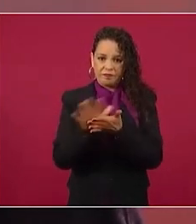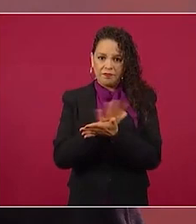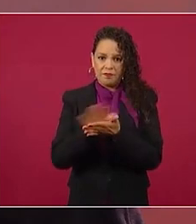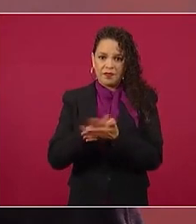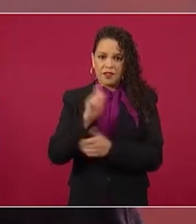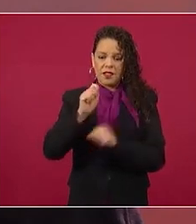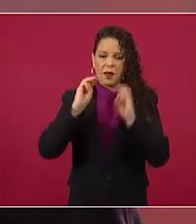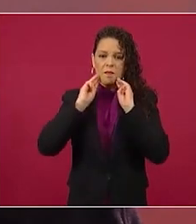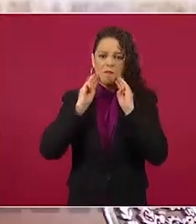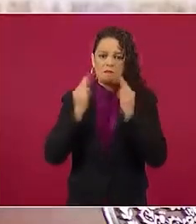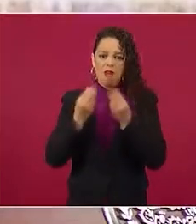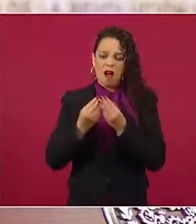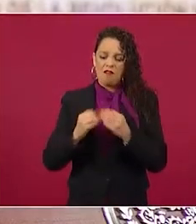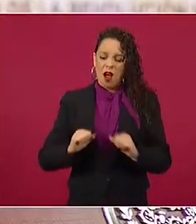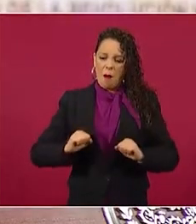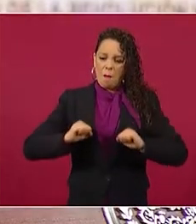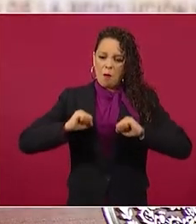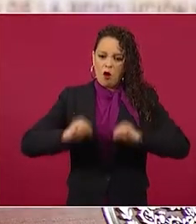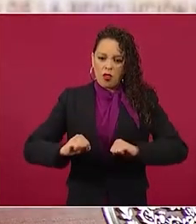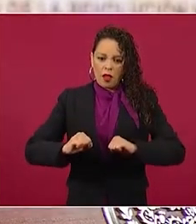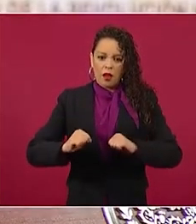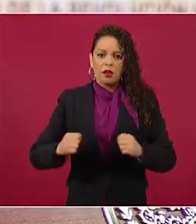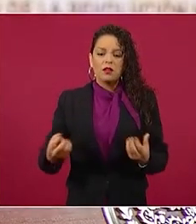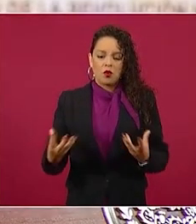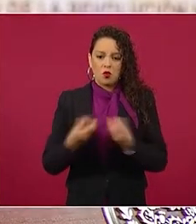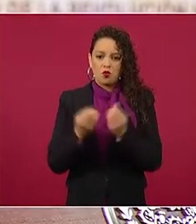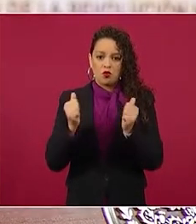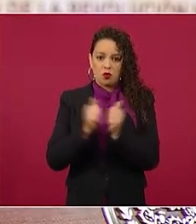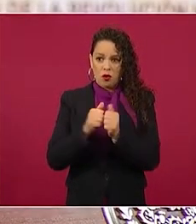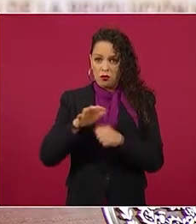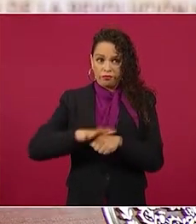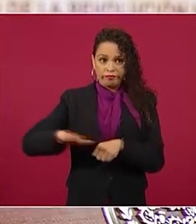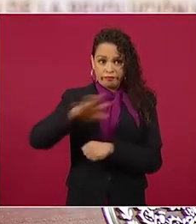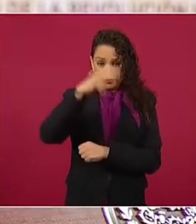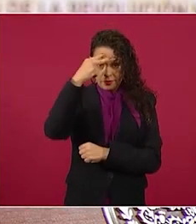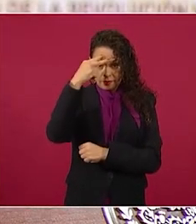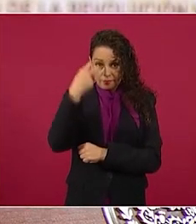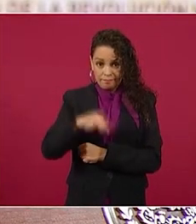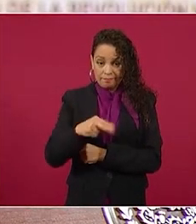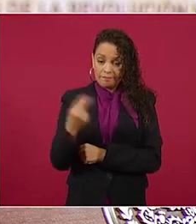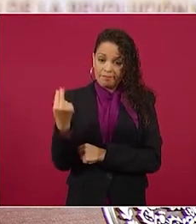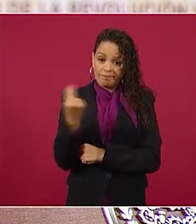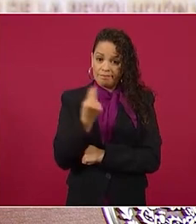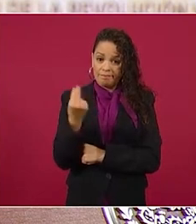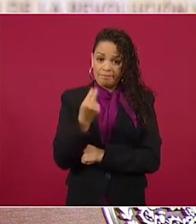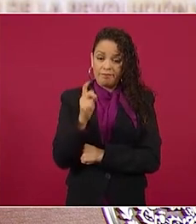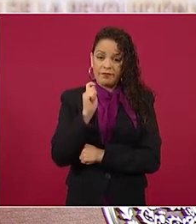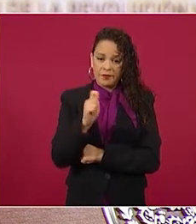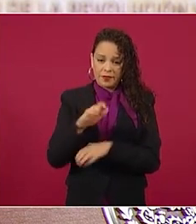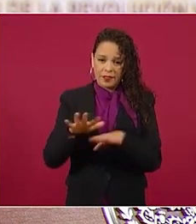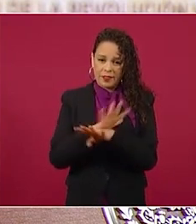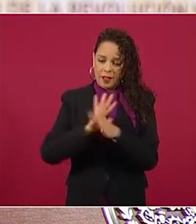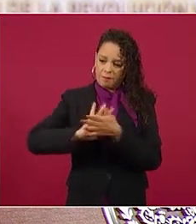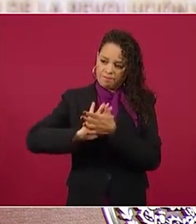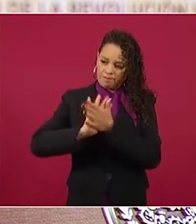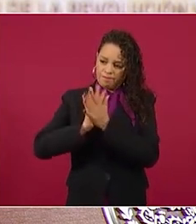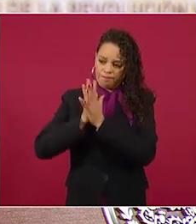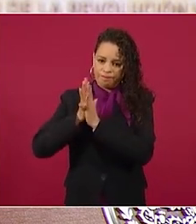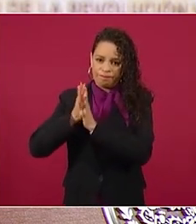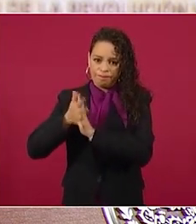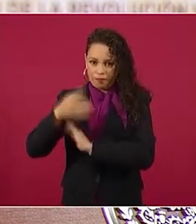otros mexicanos un proceso de transformación, pues no es en contra de él de manera directa, aunque